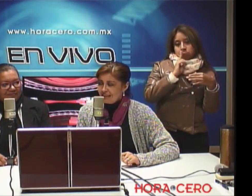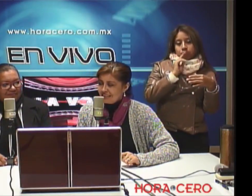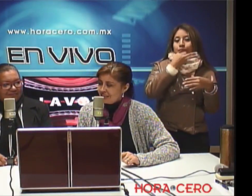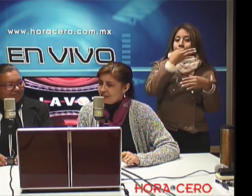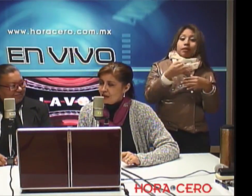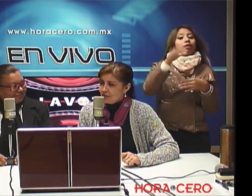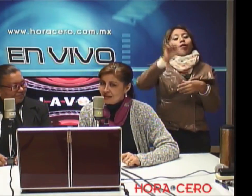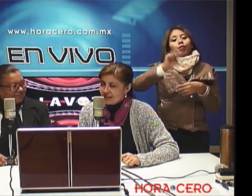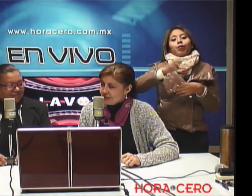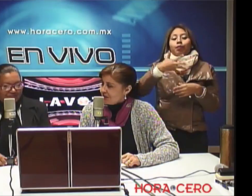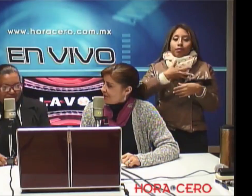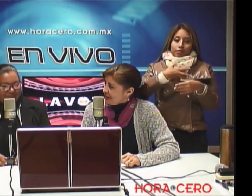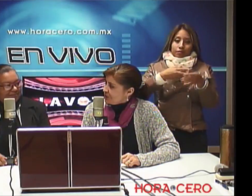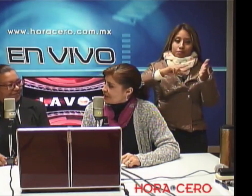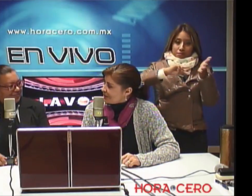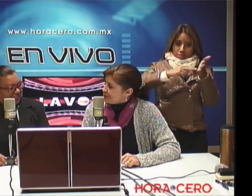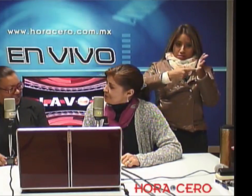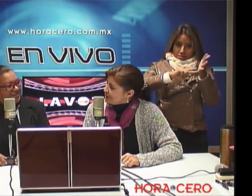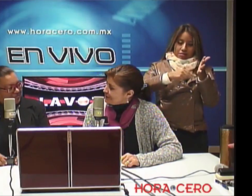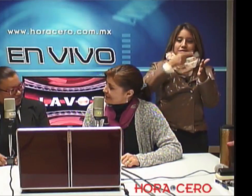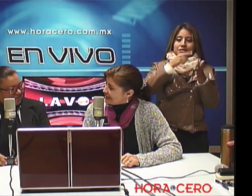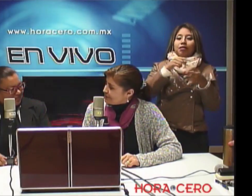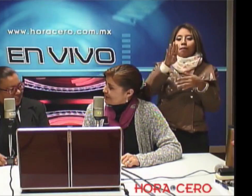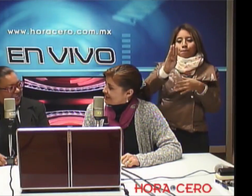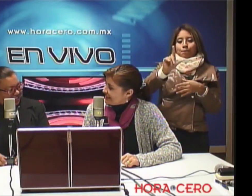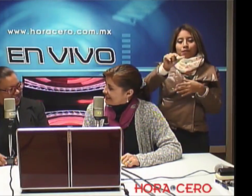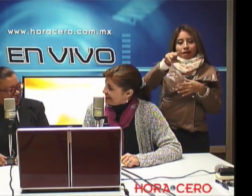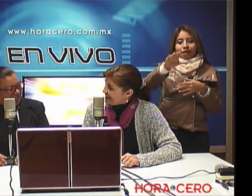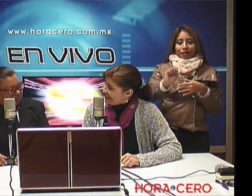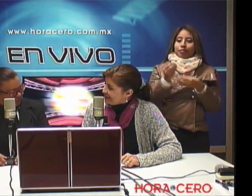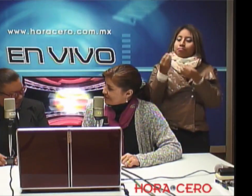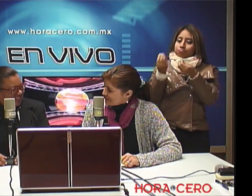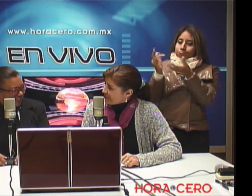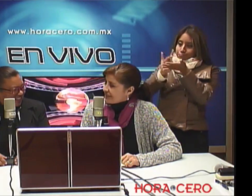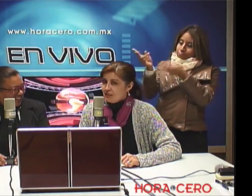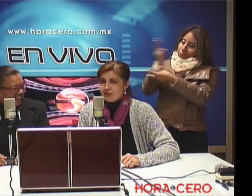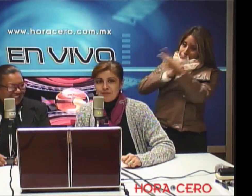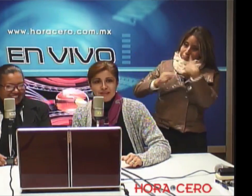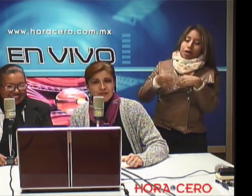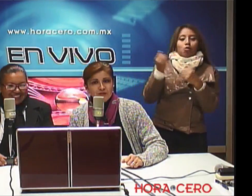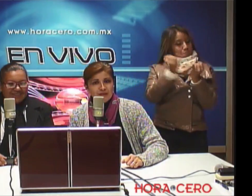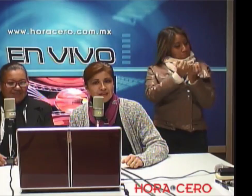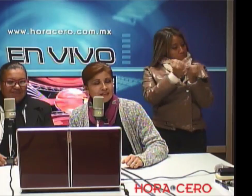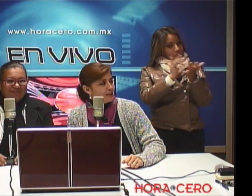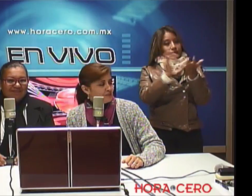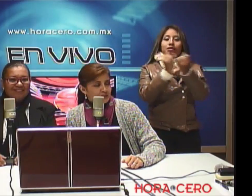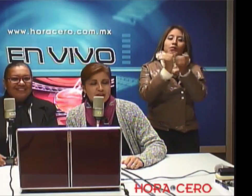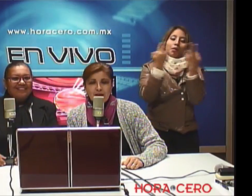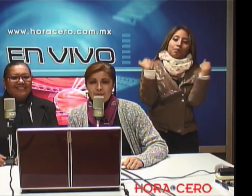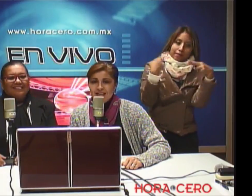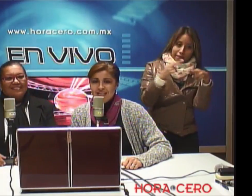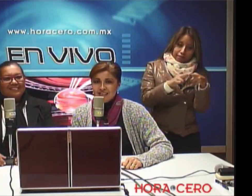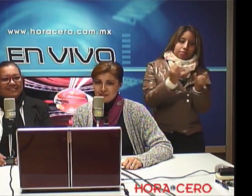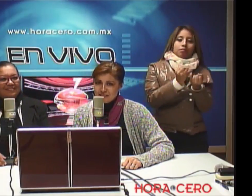a la ingeniera Blanca Irma Camarillo Cantú. Muchísimas gracias por estar aquí. Gracias a ustedes por la invitación. Y obviamente bien acompañada de la